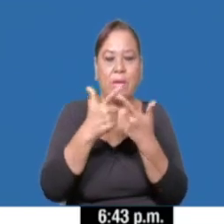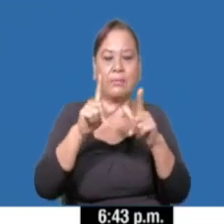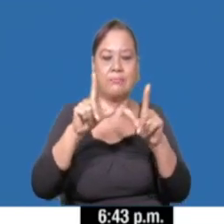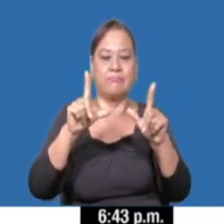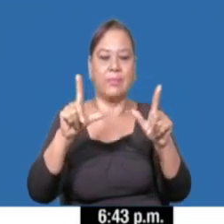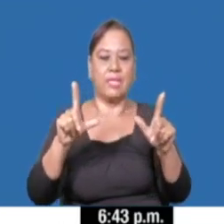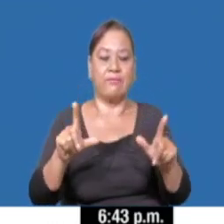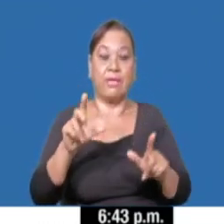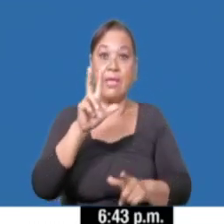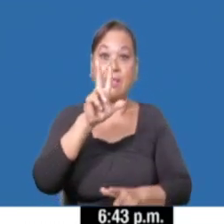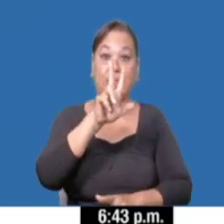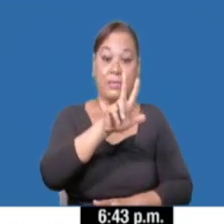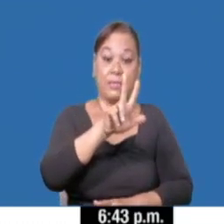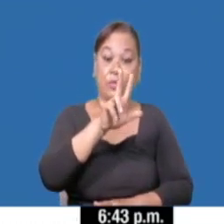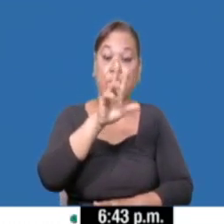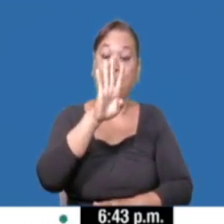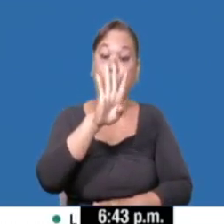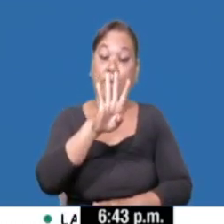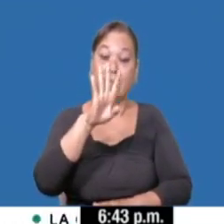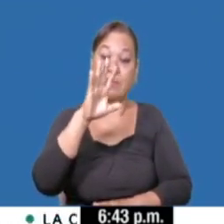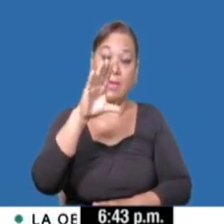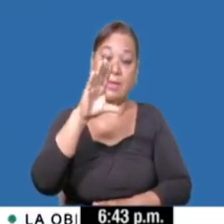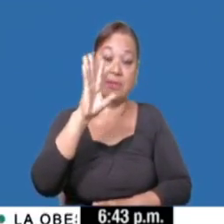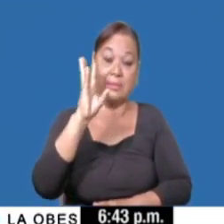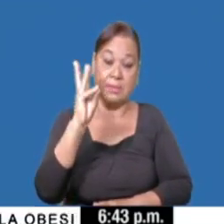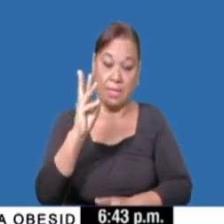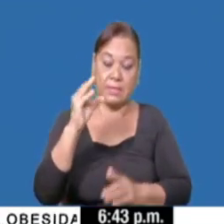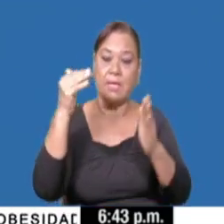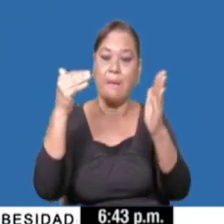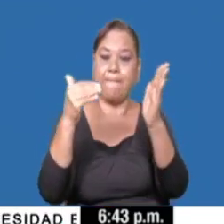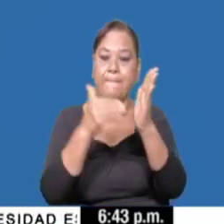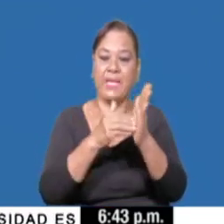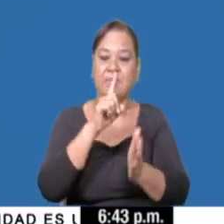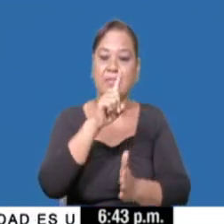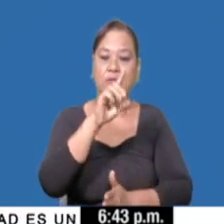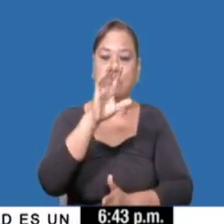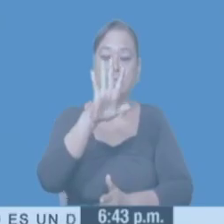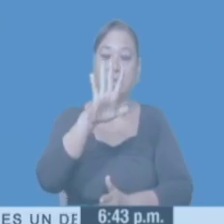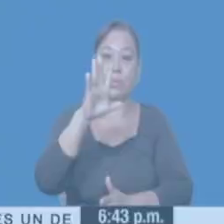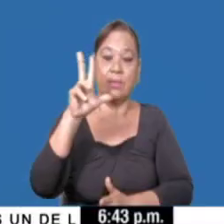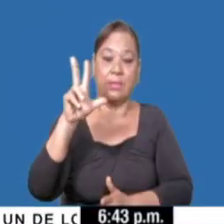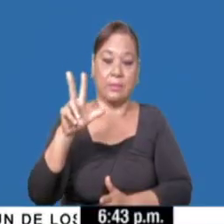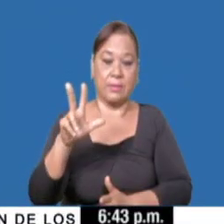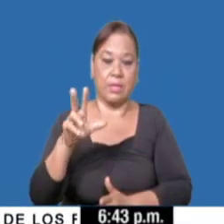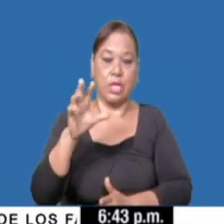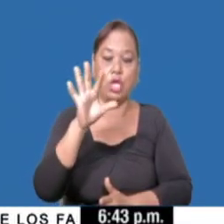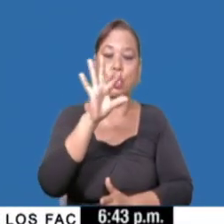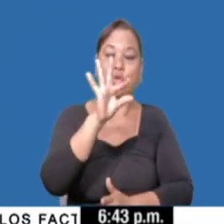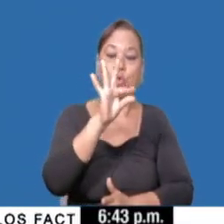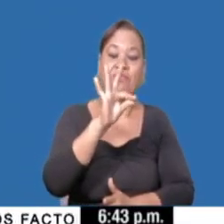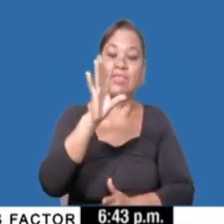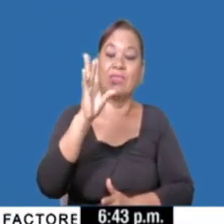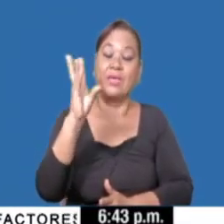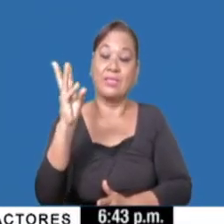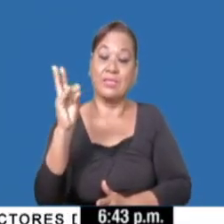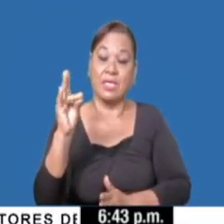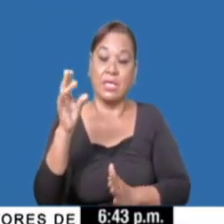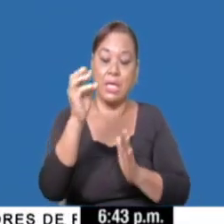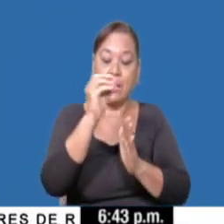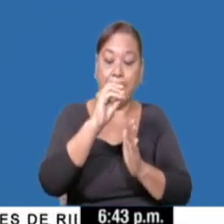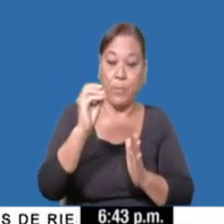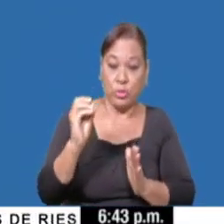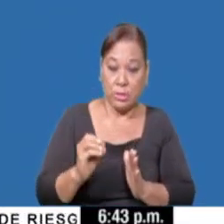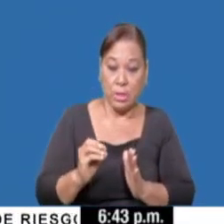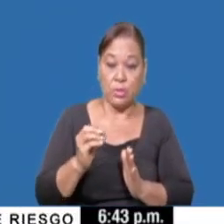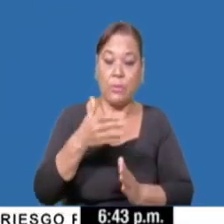346.153, o sea, el 97%, uno de los mejores